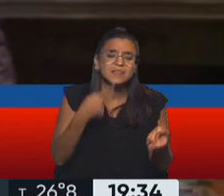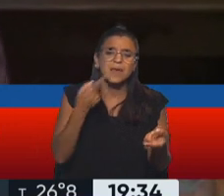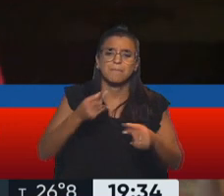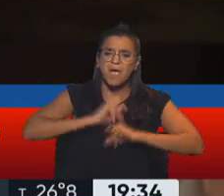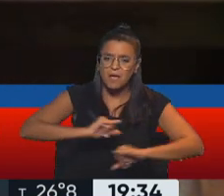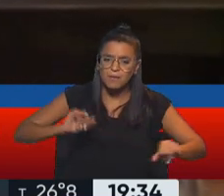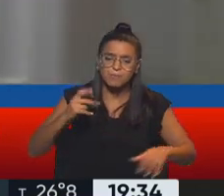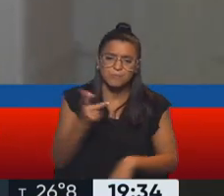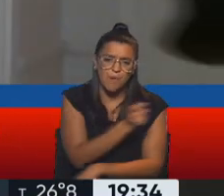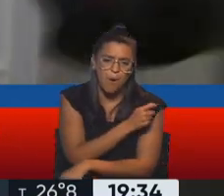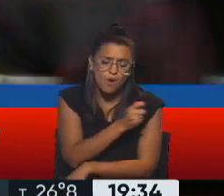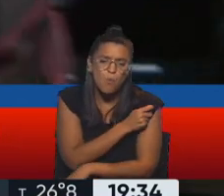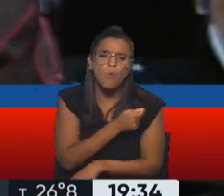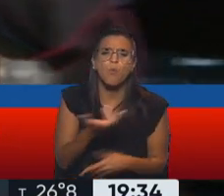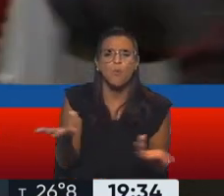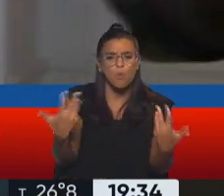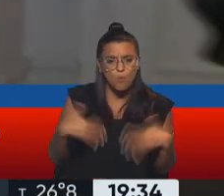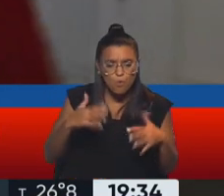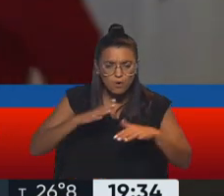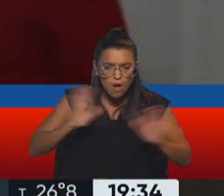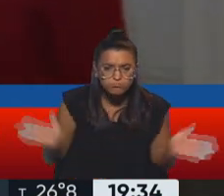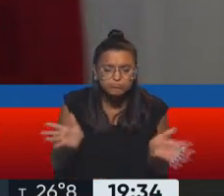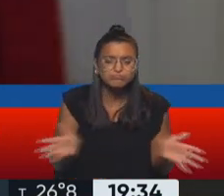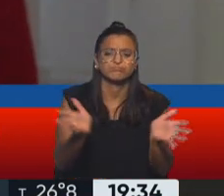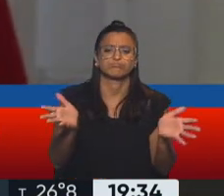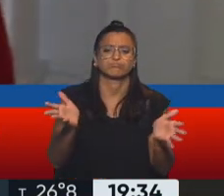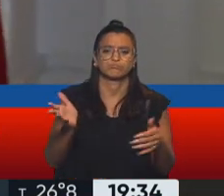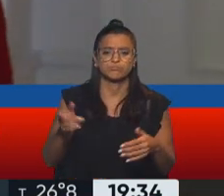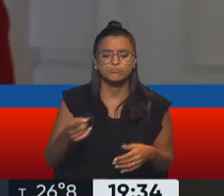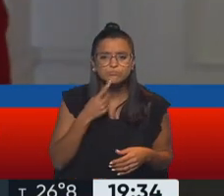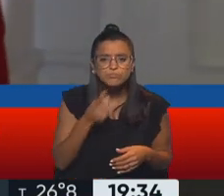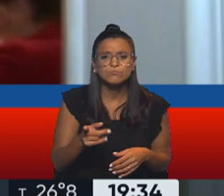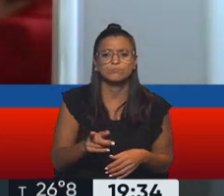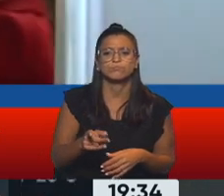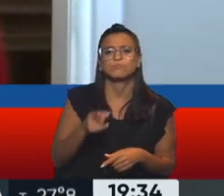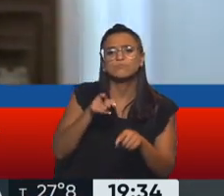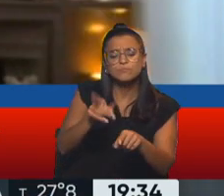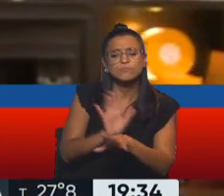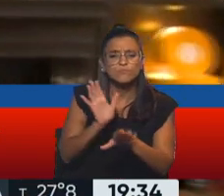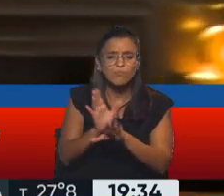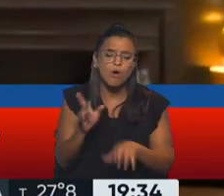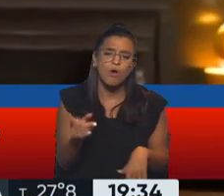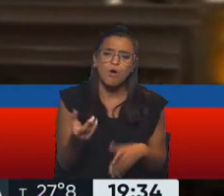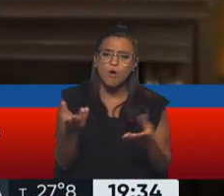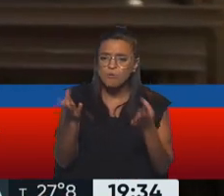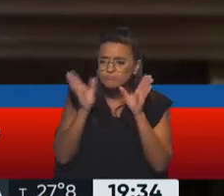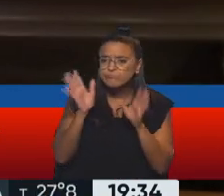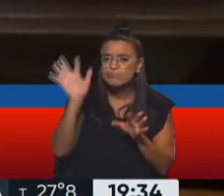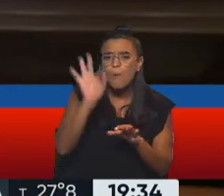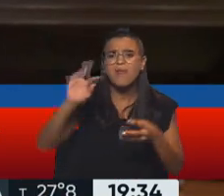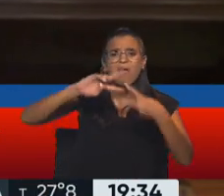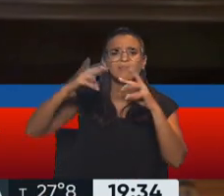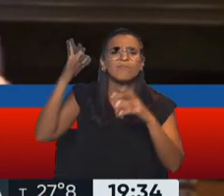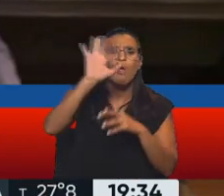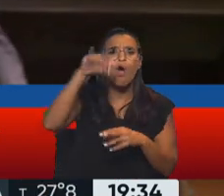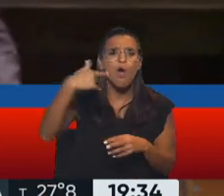vacunación, más allá de los cuidados que hay seguir teniendo, y como nos puso una alerta esta nueva cepa de Omicron, pero siento que se